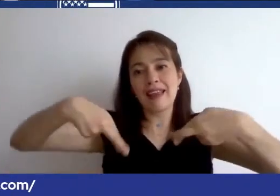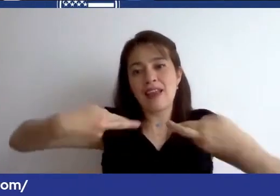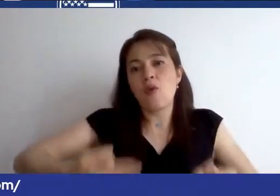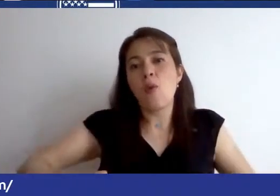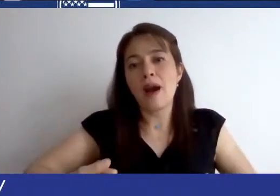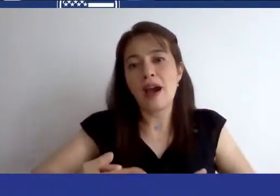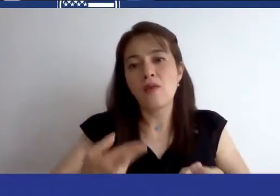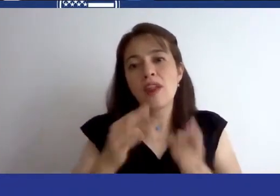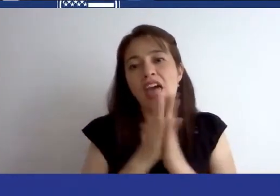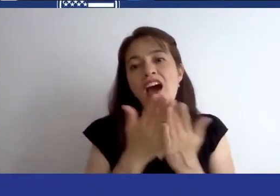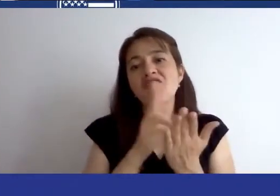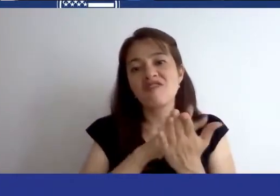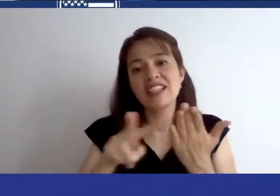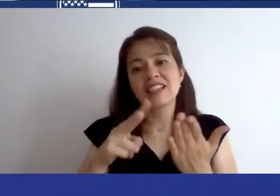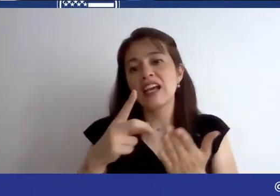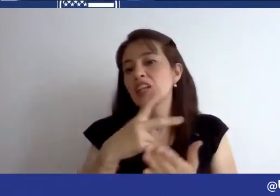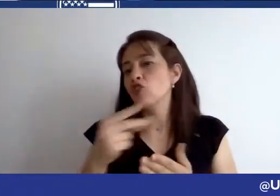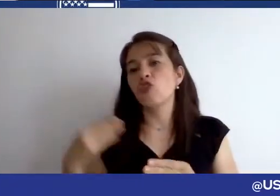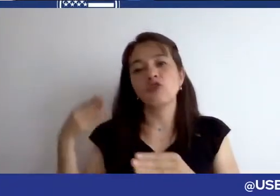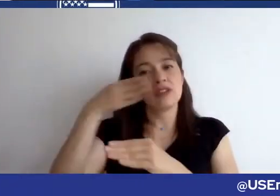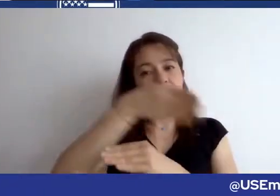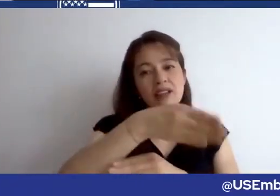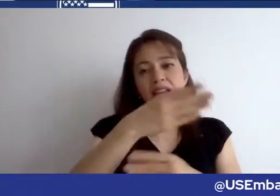sin presentarse en la embajada